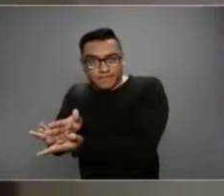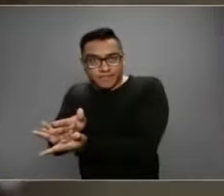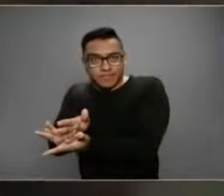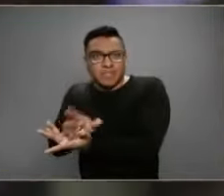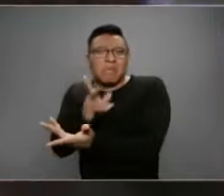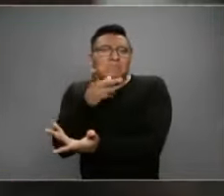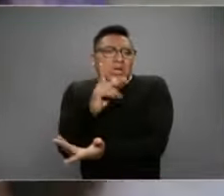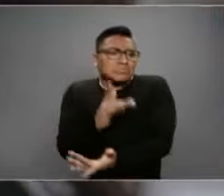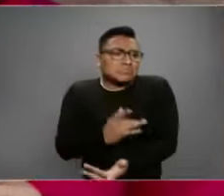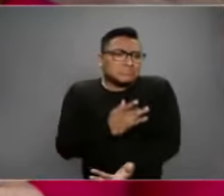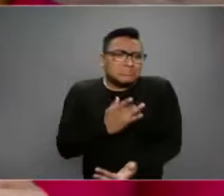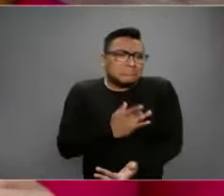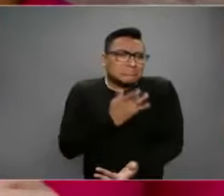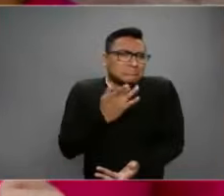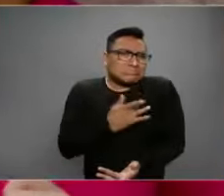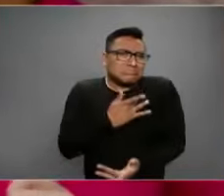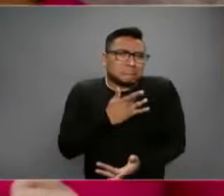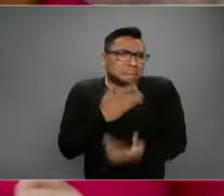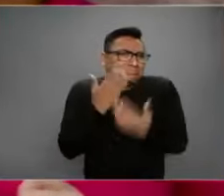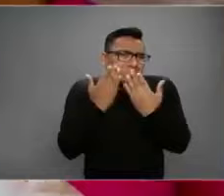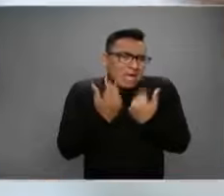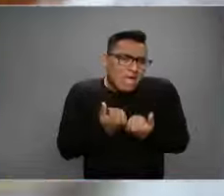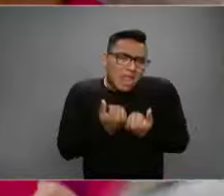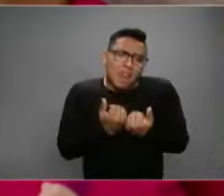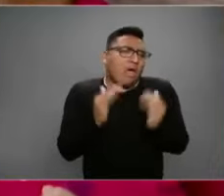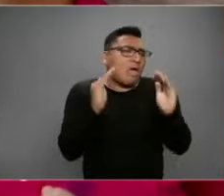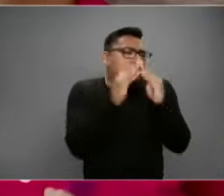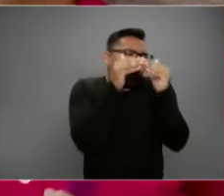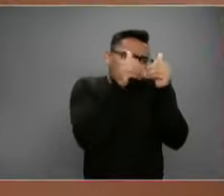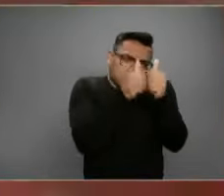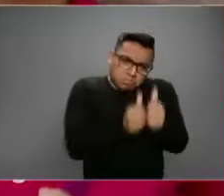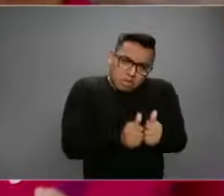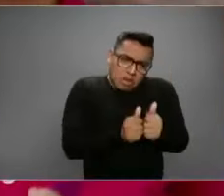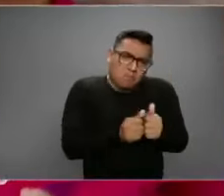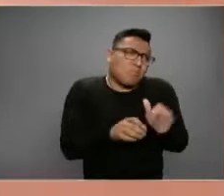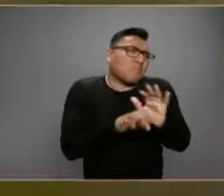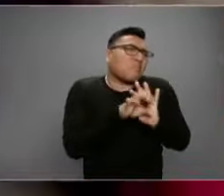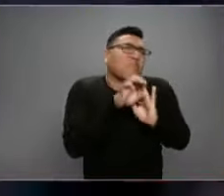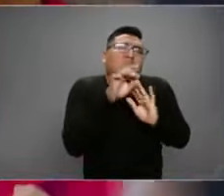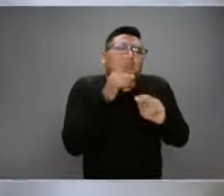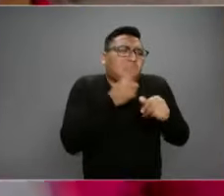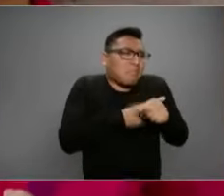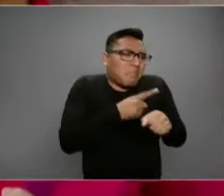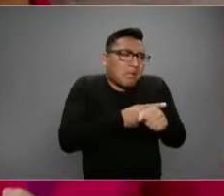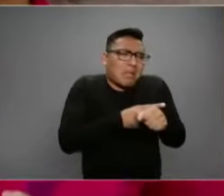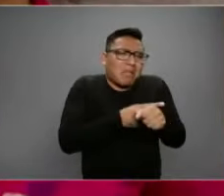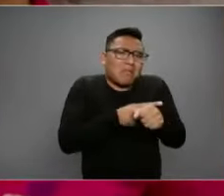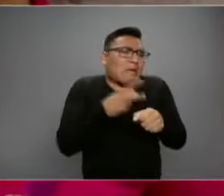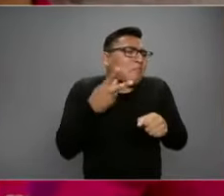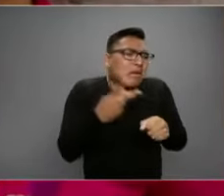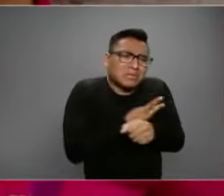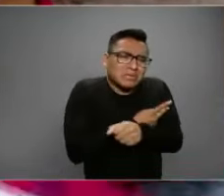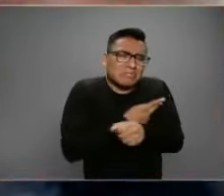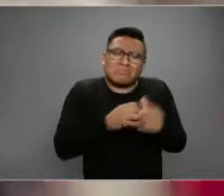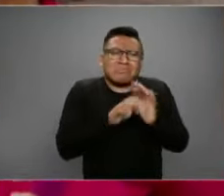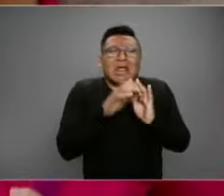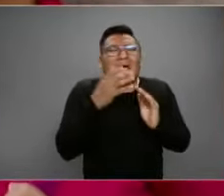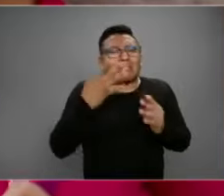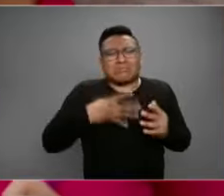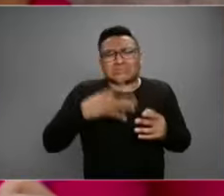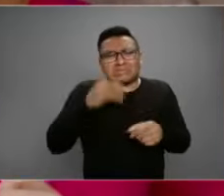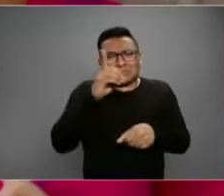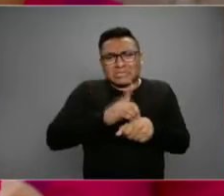signos de alarma, hay que quedarse en casa. La enfermedad, lo más seguro es que pase después de los 14 días